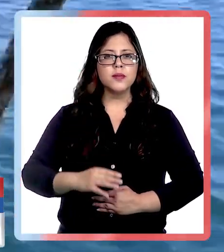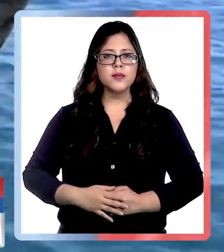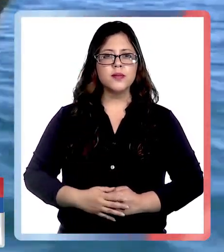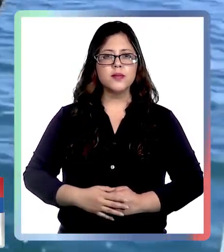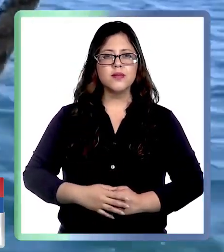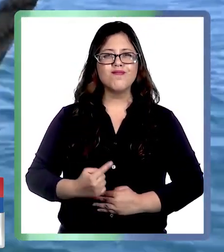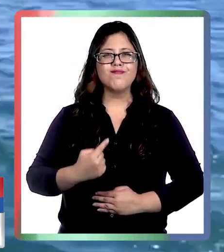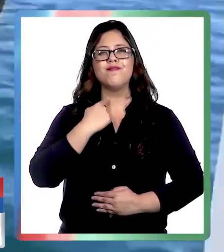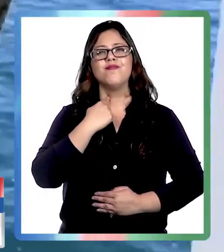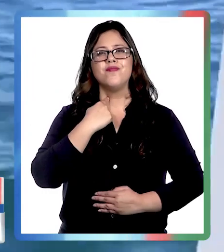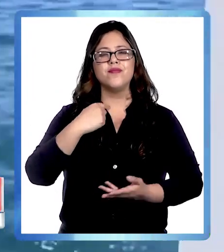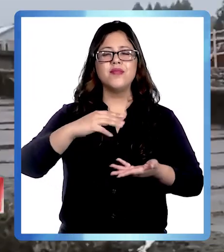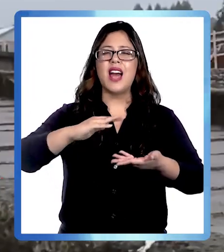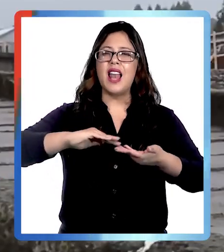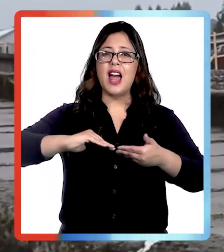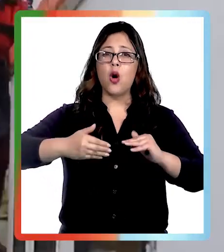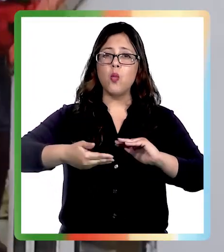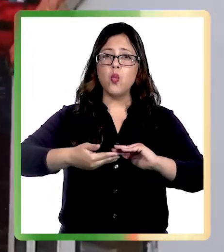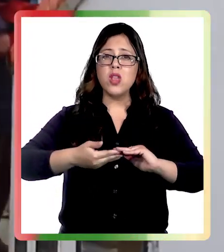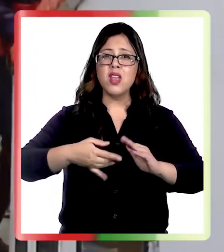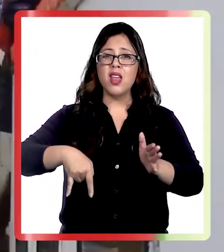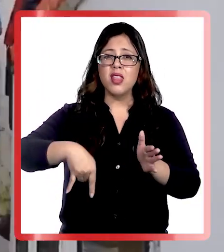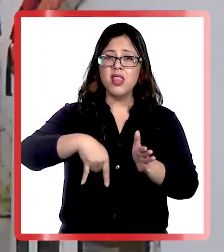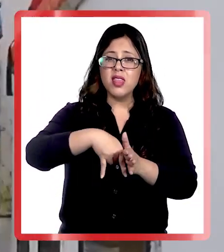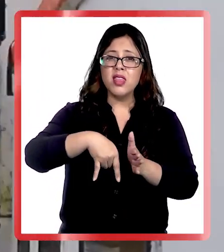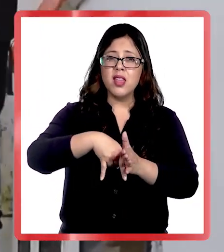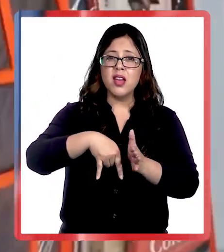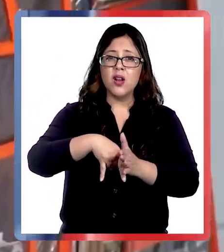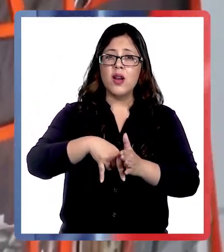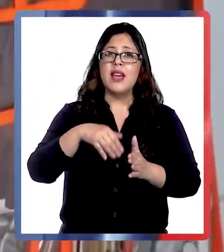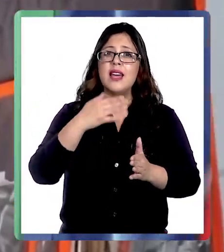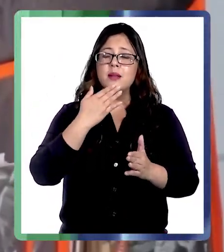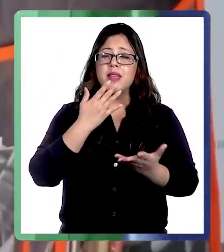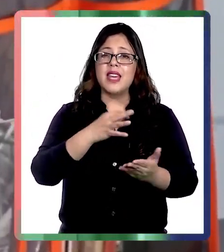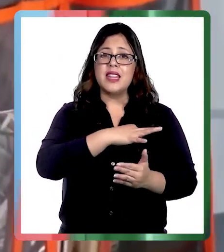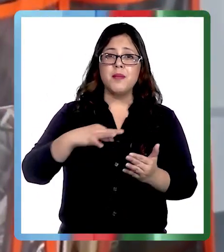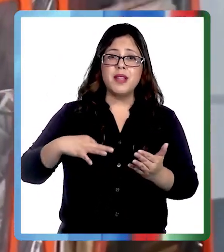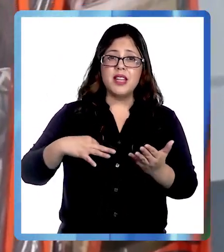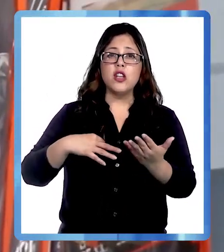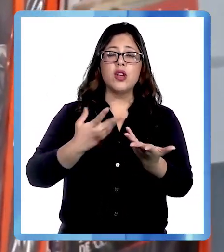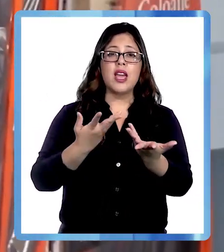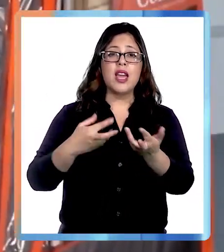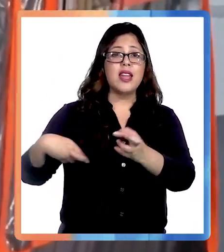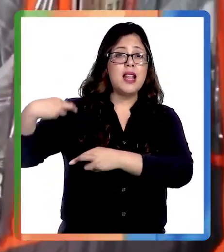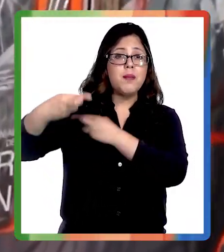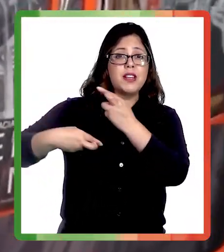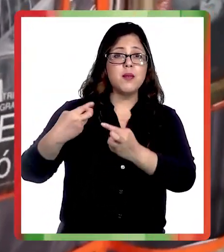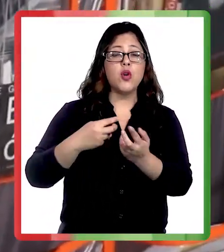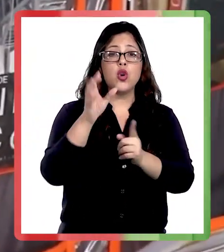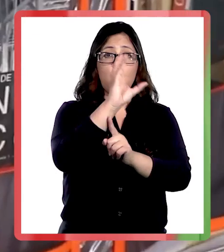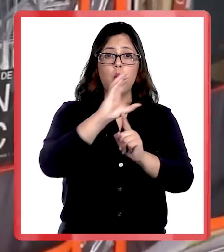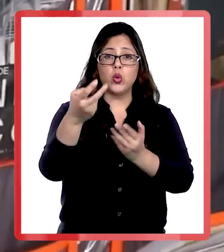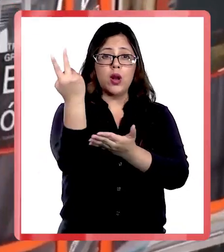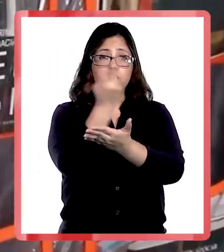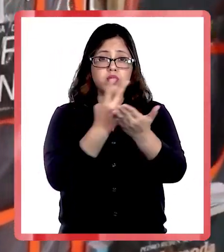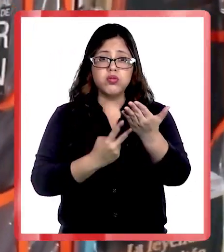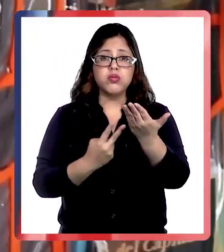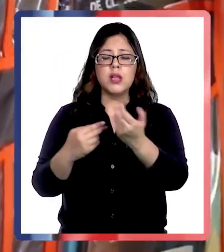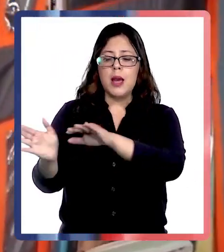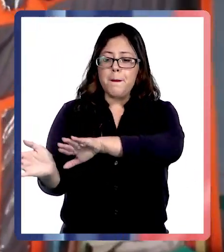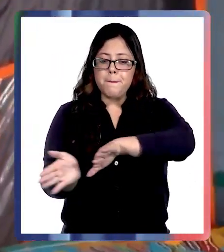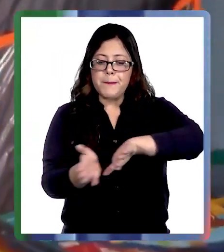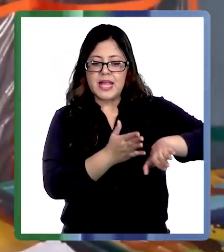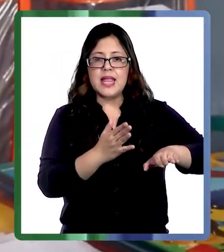Otro golpe a la comunidad en la provincia de Chiloé y el Ministerio de las Culturas, las Artes y el Patrimonio decidió dejar fuera del programa de apoyo a organizaciones